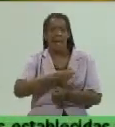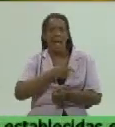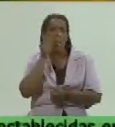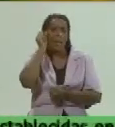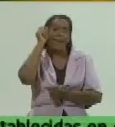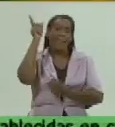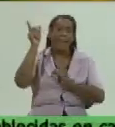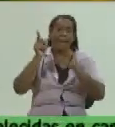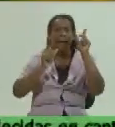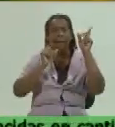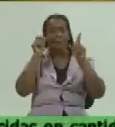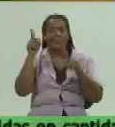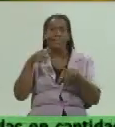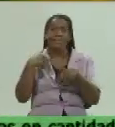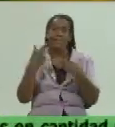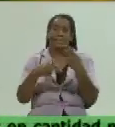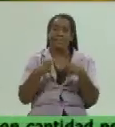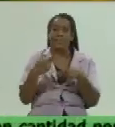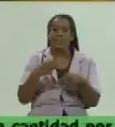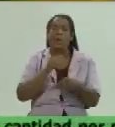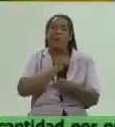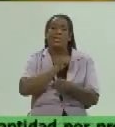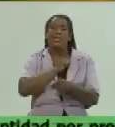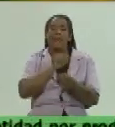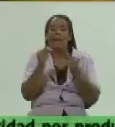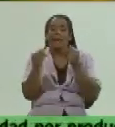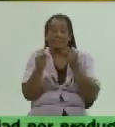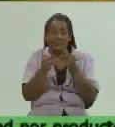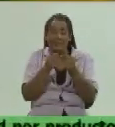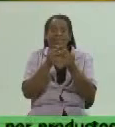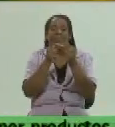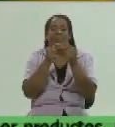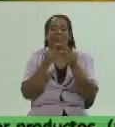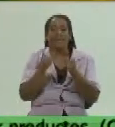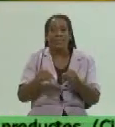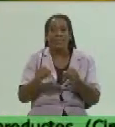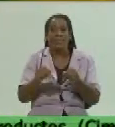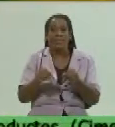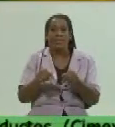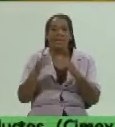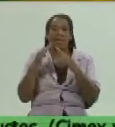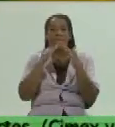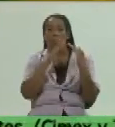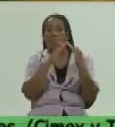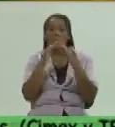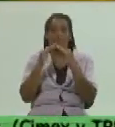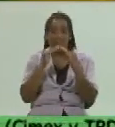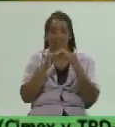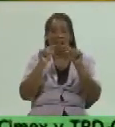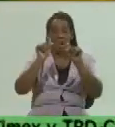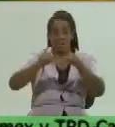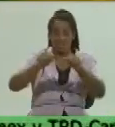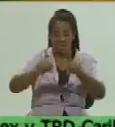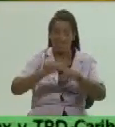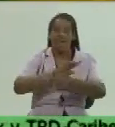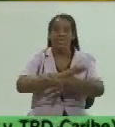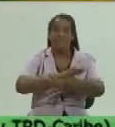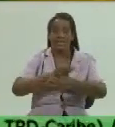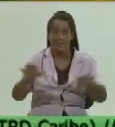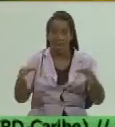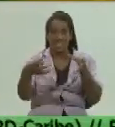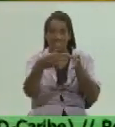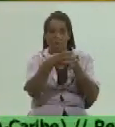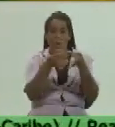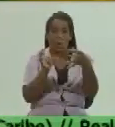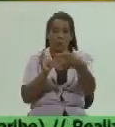se están haciendo y se están porque lo que se quiere acercar esa alimentación allí a las comunidades ahí está enclavada la circunclusión está enclavado el consejo